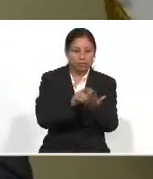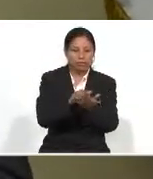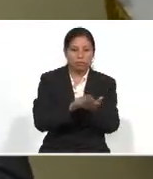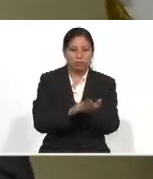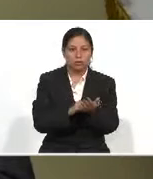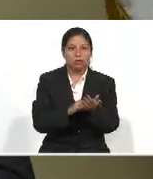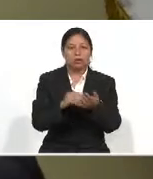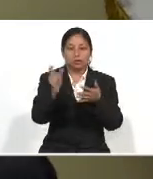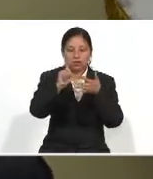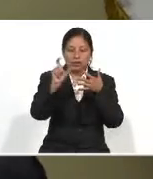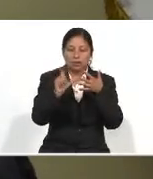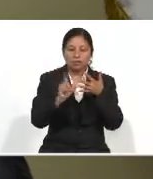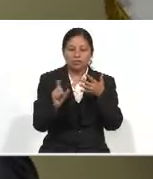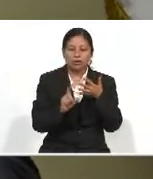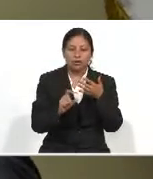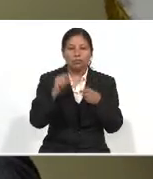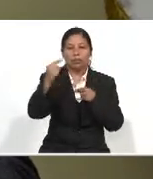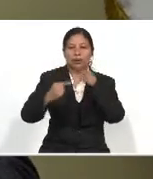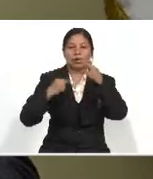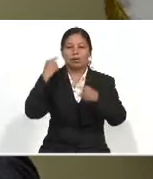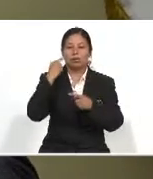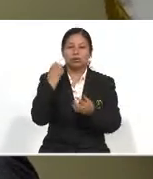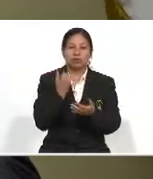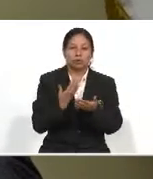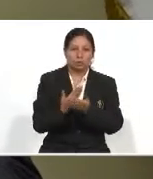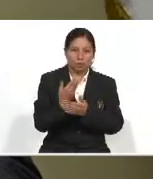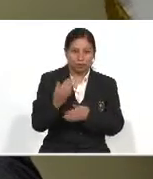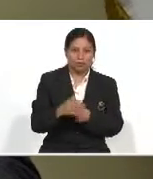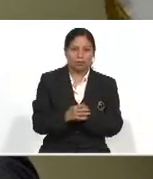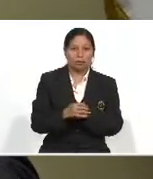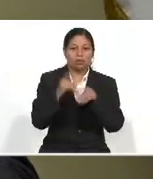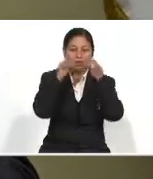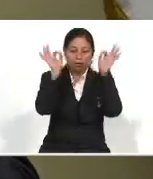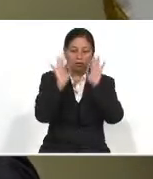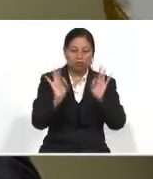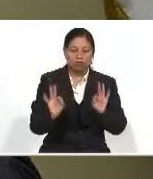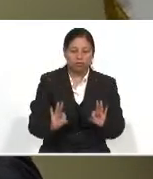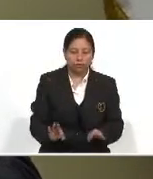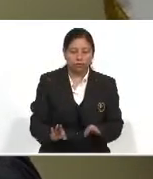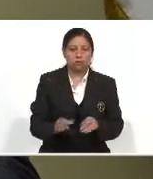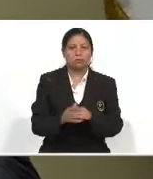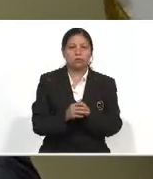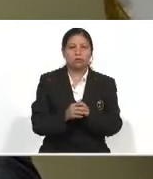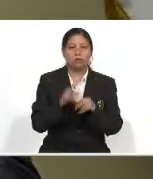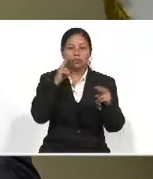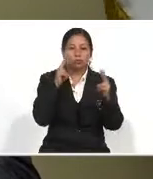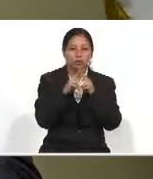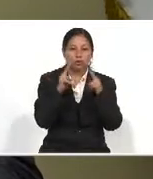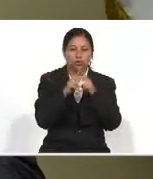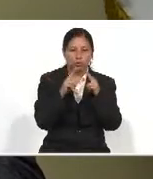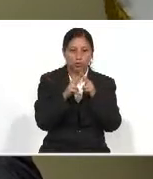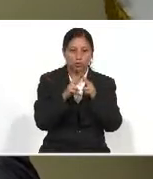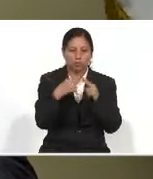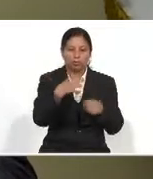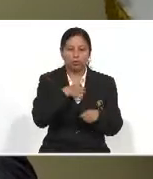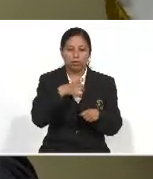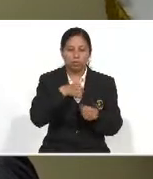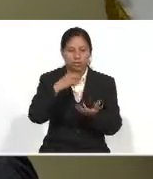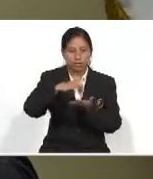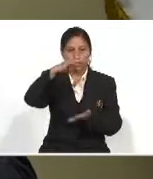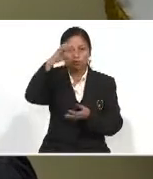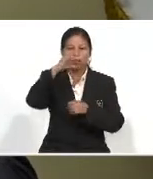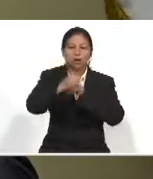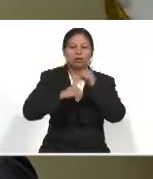planificado para el siguiente ejercicio fiscal y que ellos vengan y lo planteen, pero de la misma forma de parte del Van Guad, conocer las condiciones propias del país para los